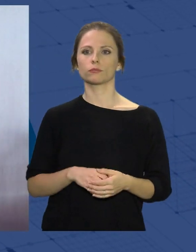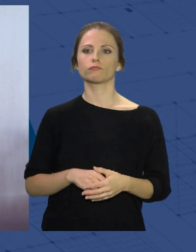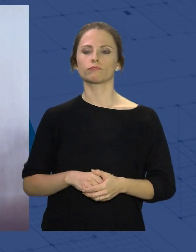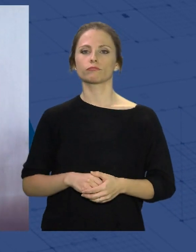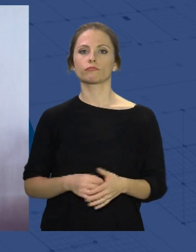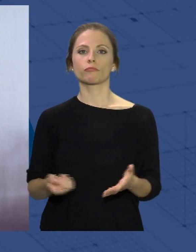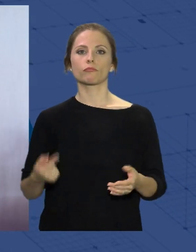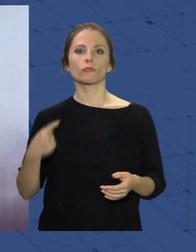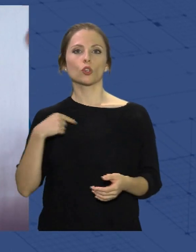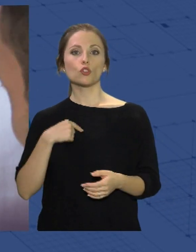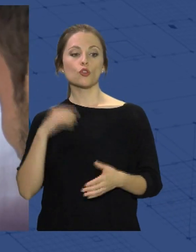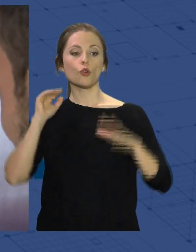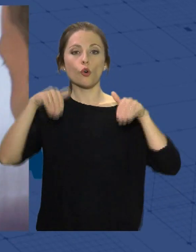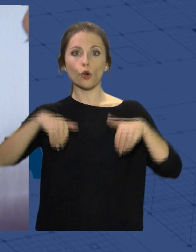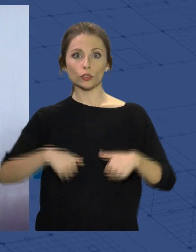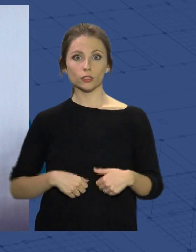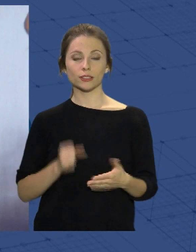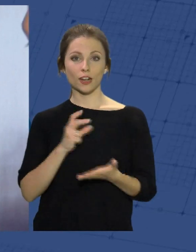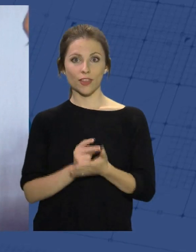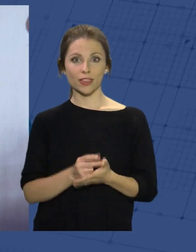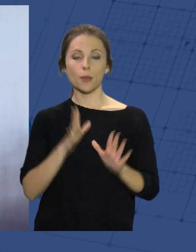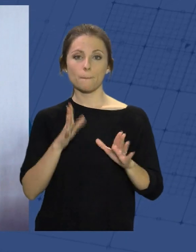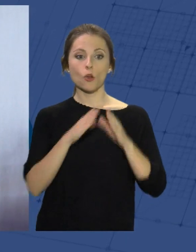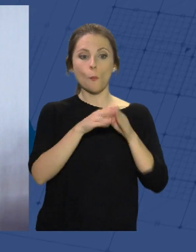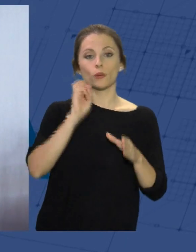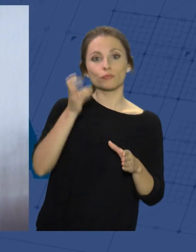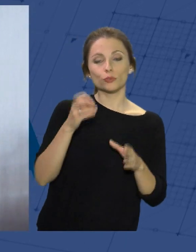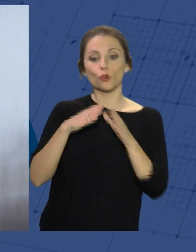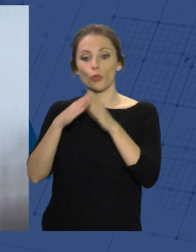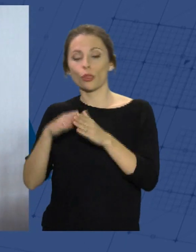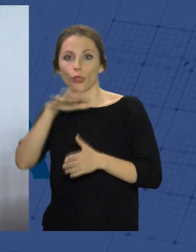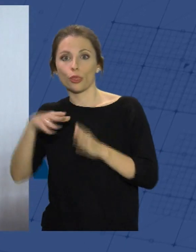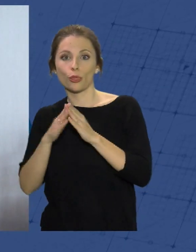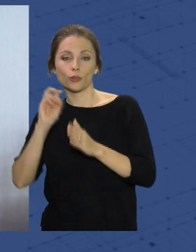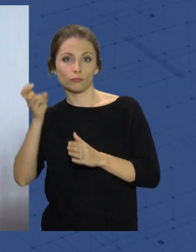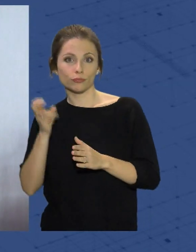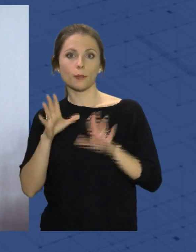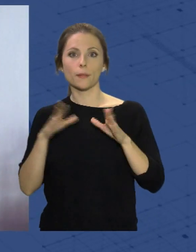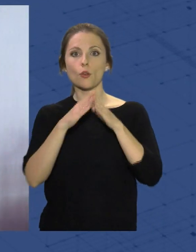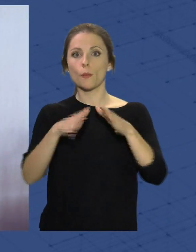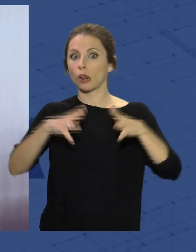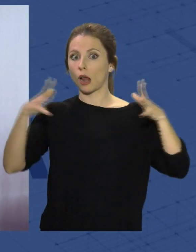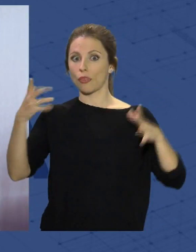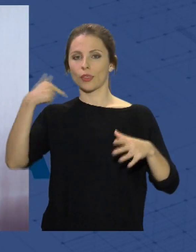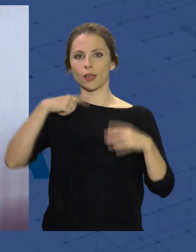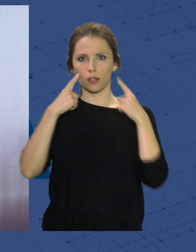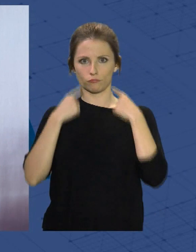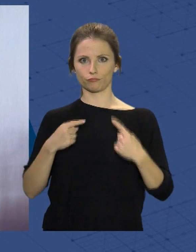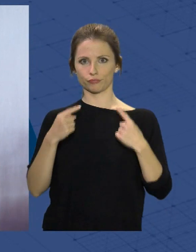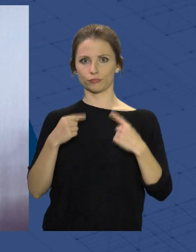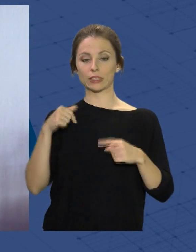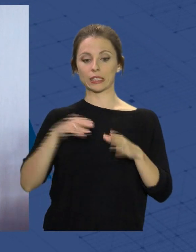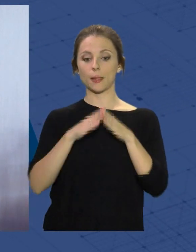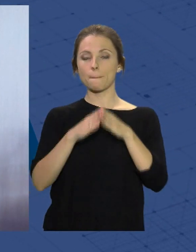Yo estuve otra vez aquí, pero con otro barco y en otra parte del puerto, pero este es el barco más grande que he traído aquí. Este es con mucho